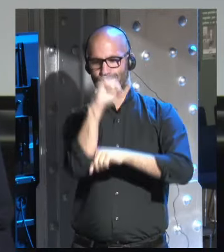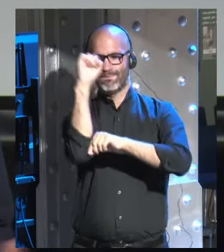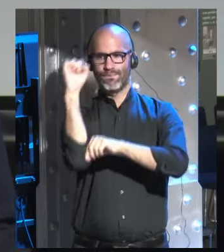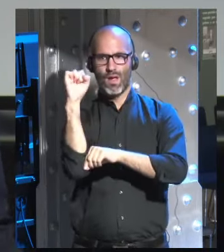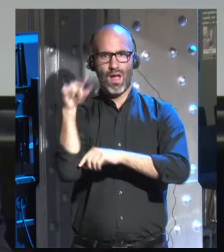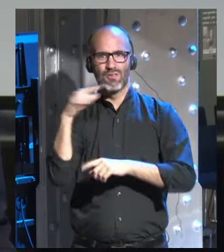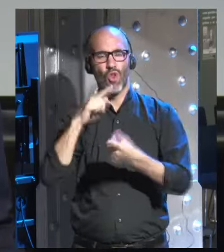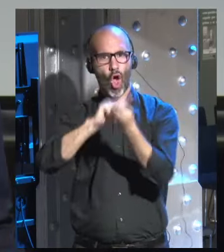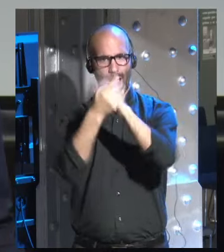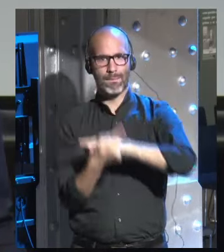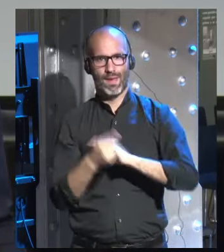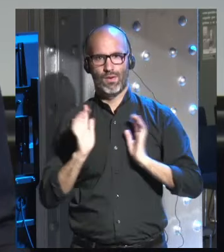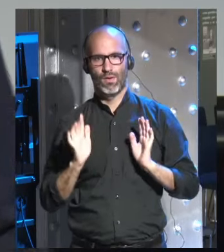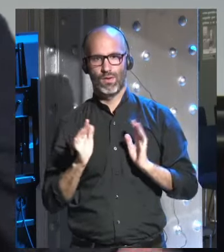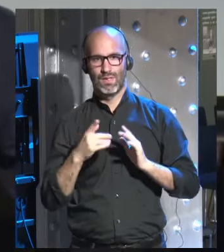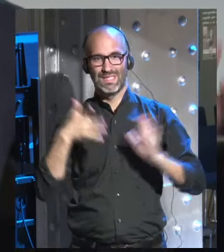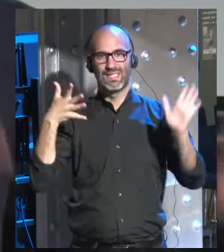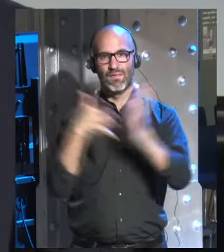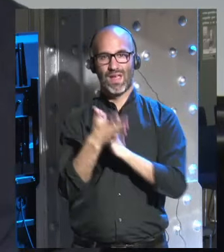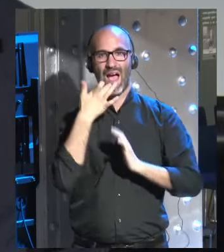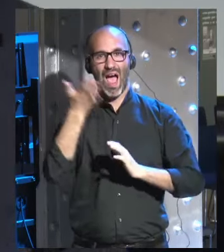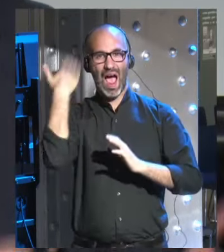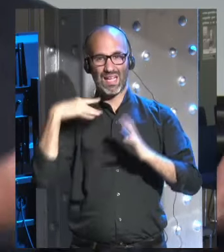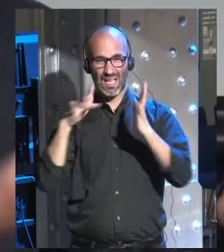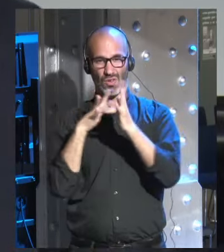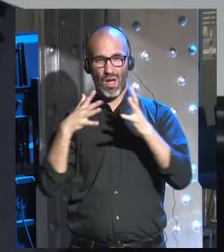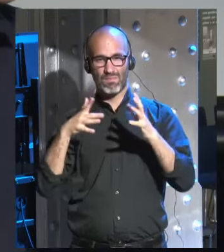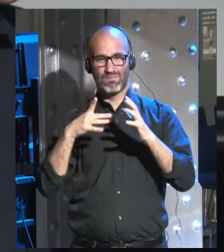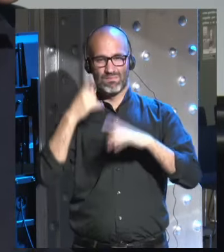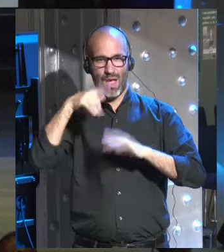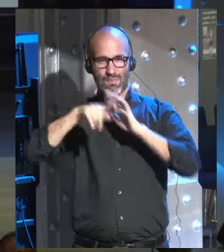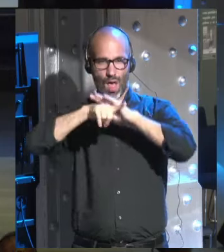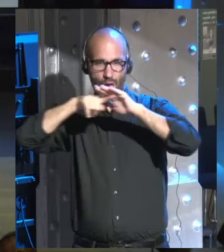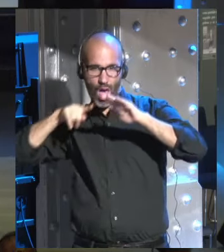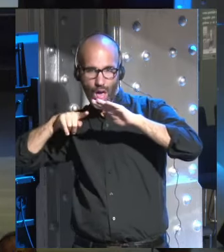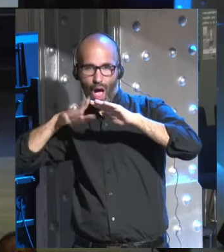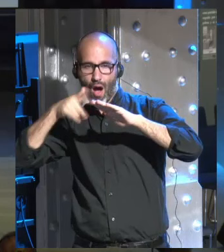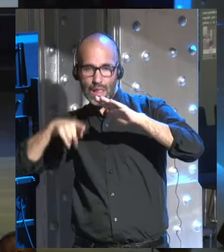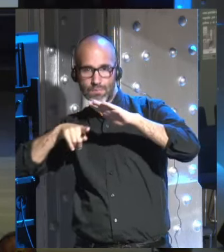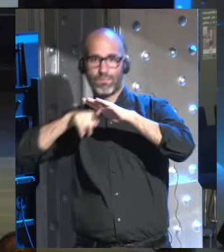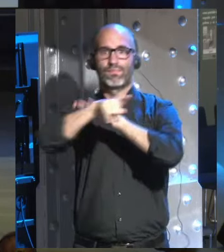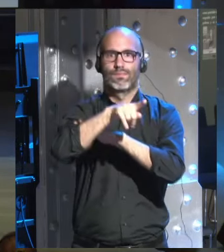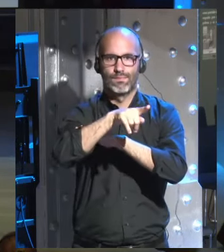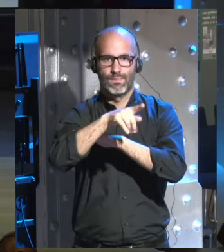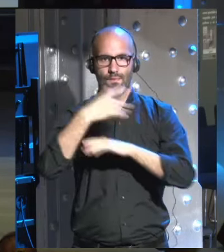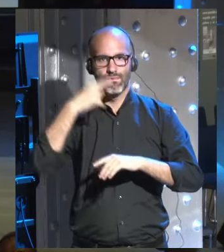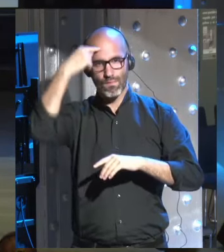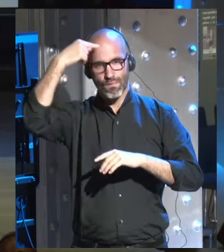los cambiaron. Pasaron a ser algo mucho más avanzado, los maestros del planeta Tierra.